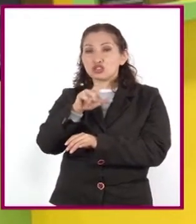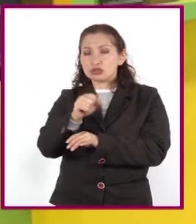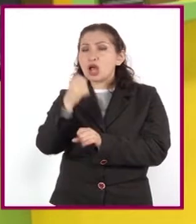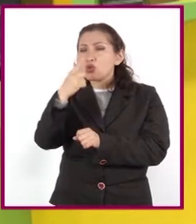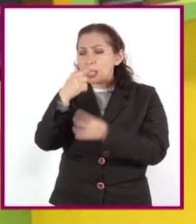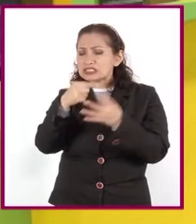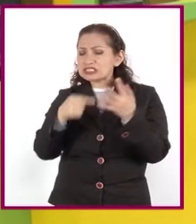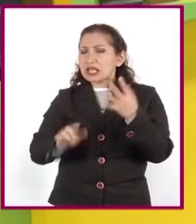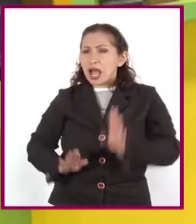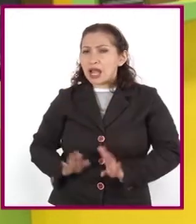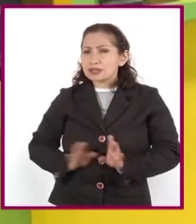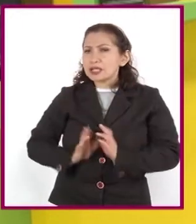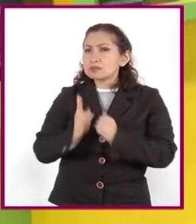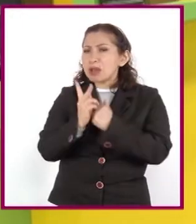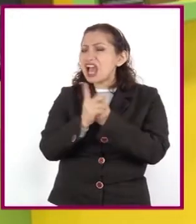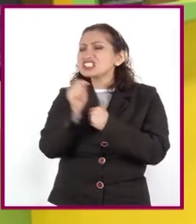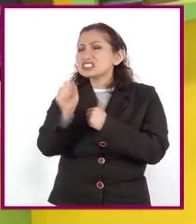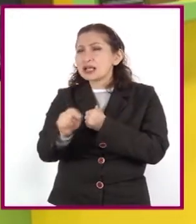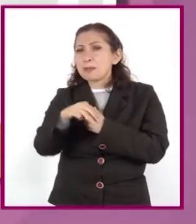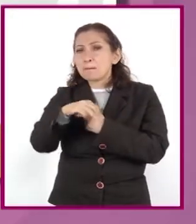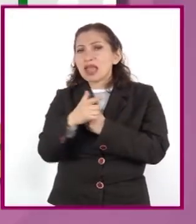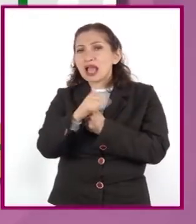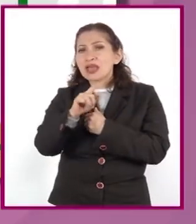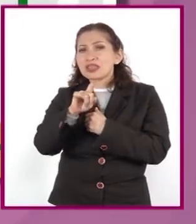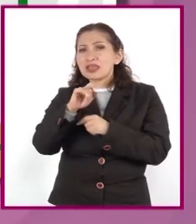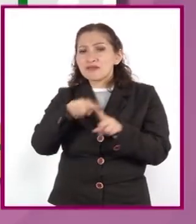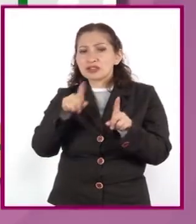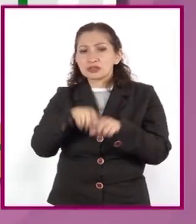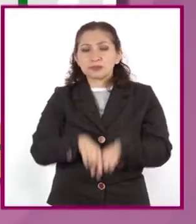características de los países megadiversos.